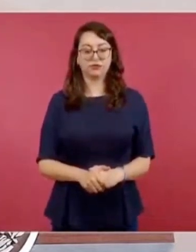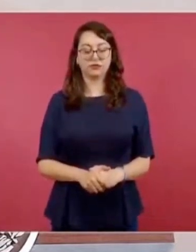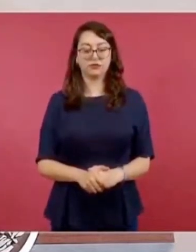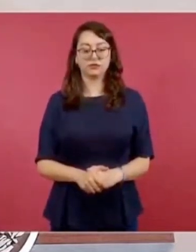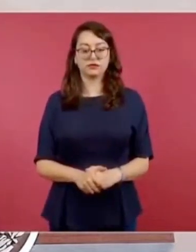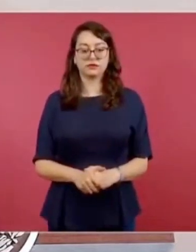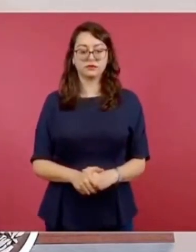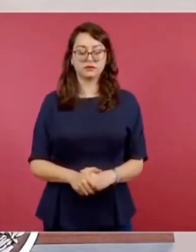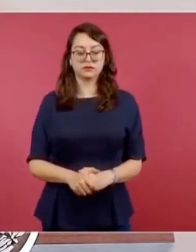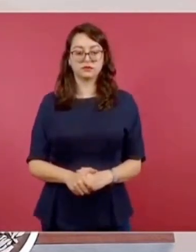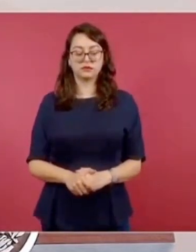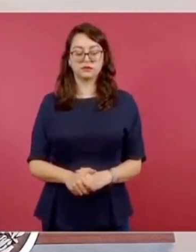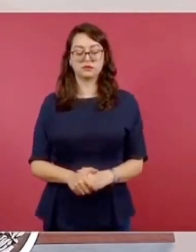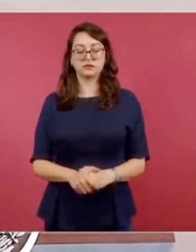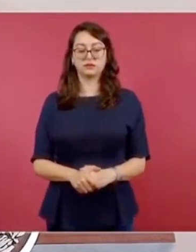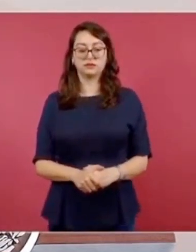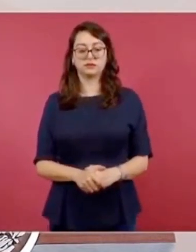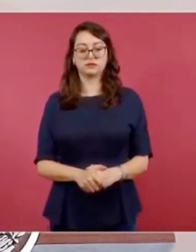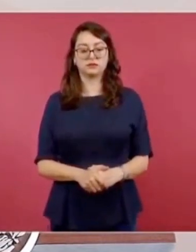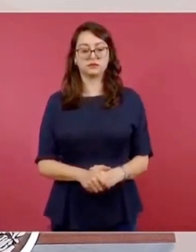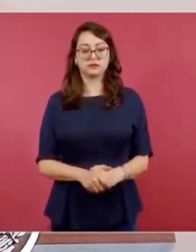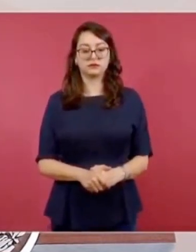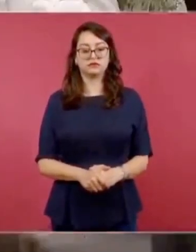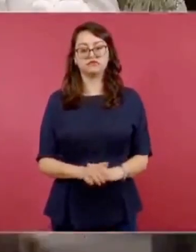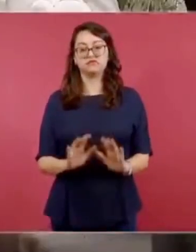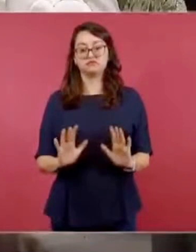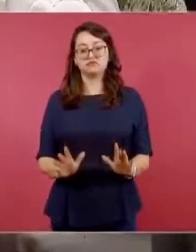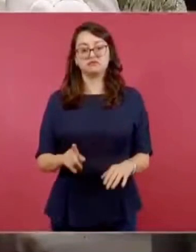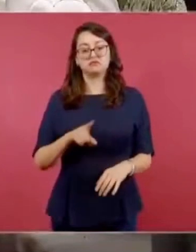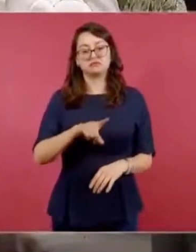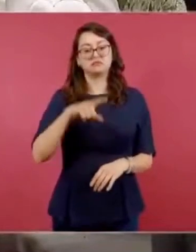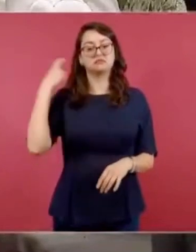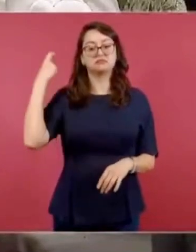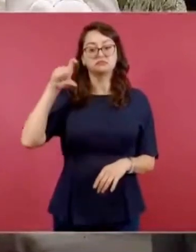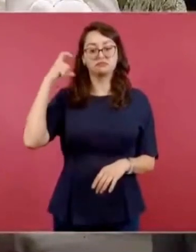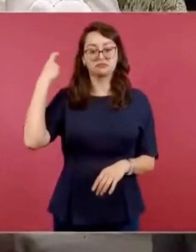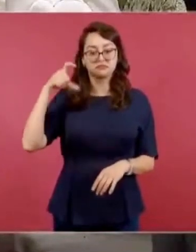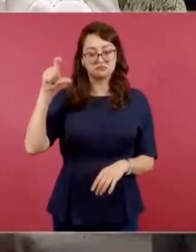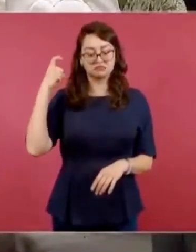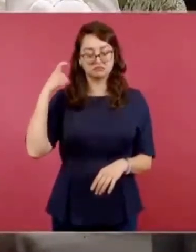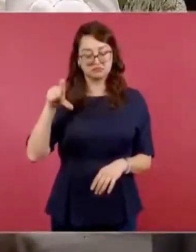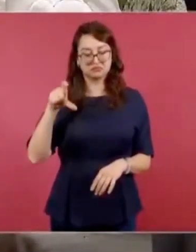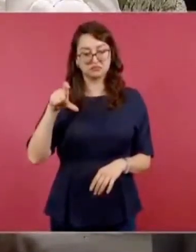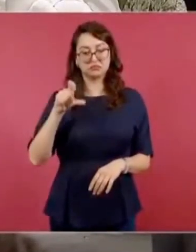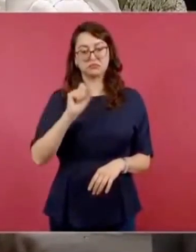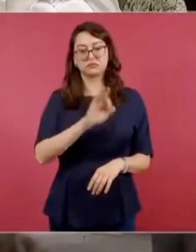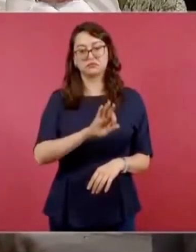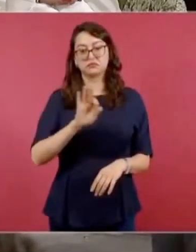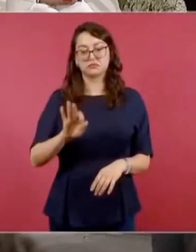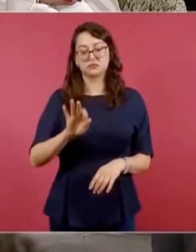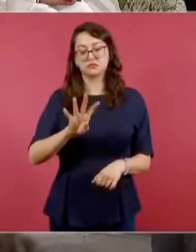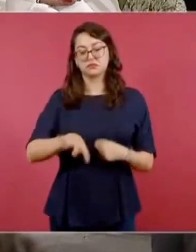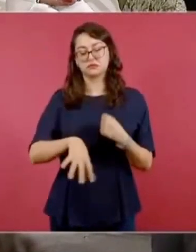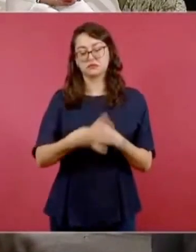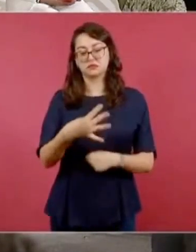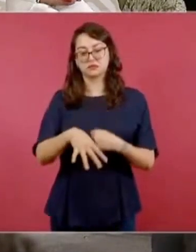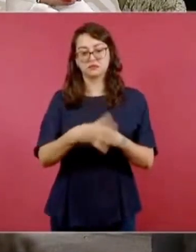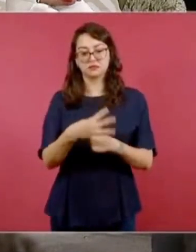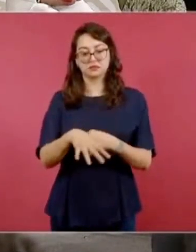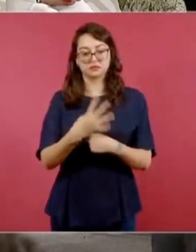Constitución y reforma dado en la ciudad de Querétaro a los 14 días